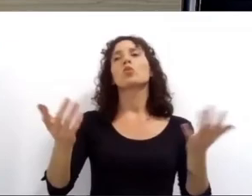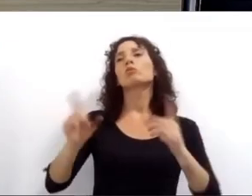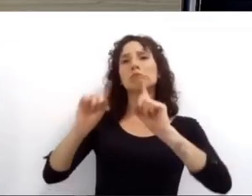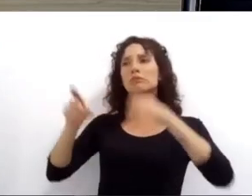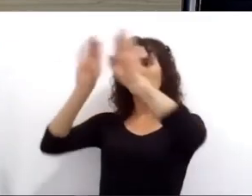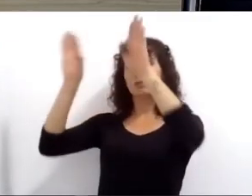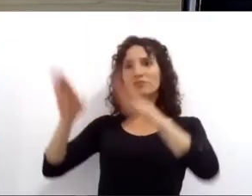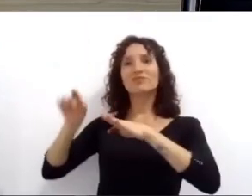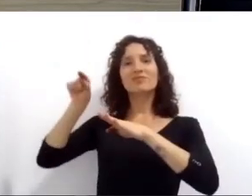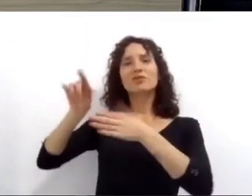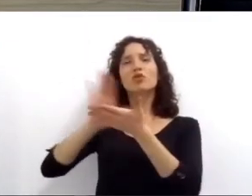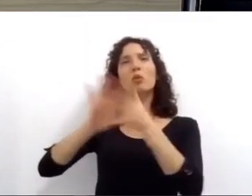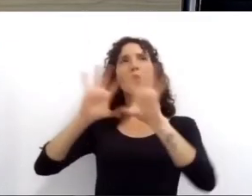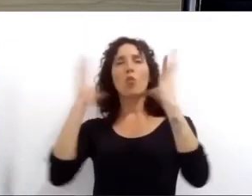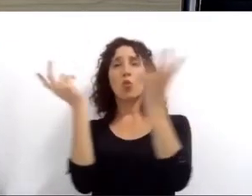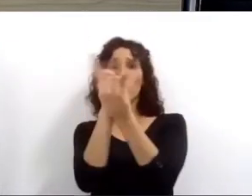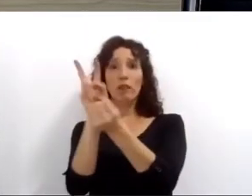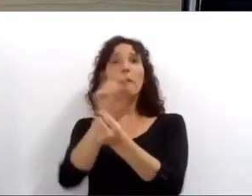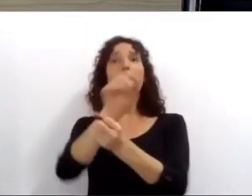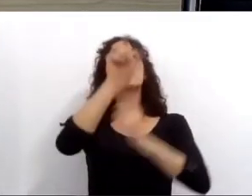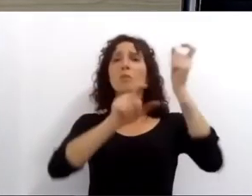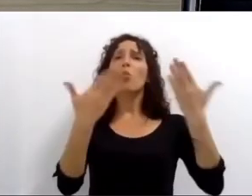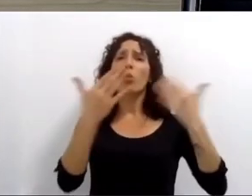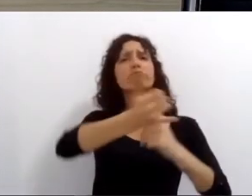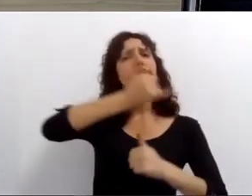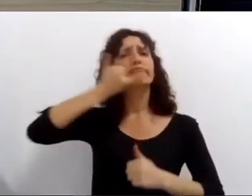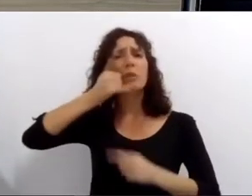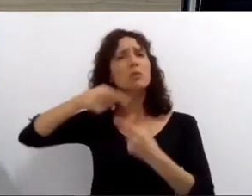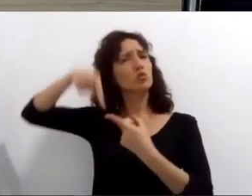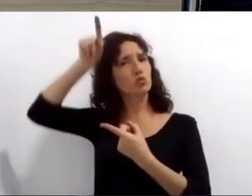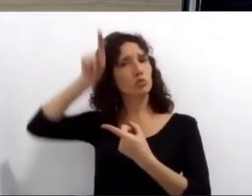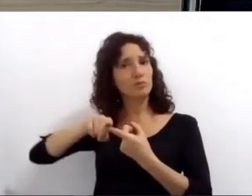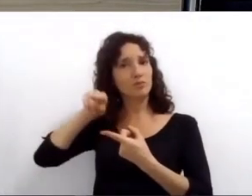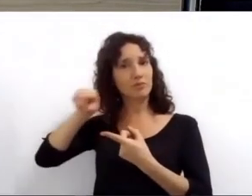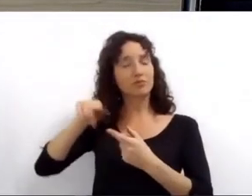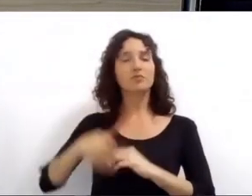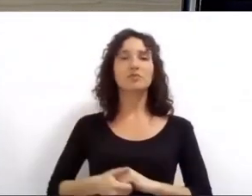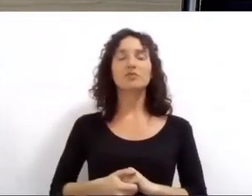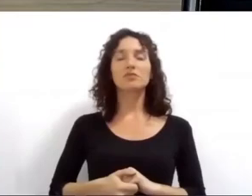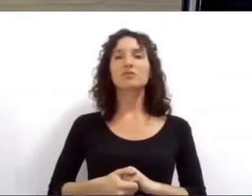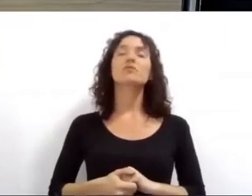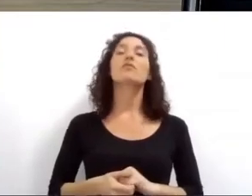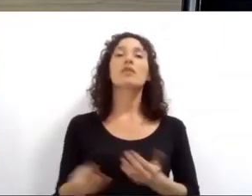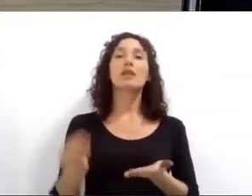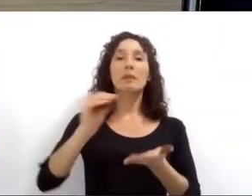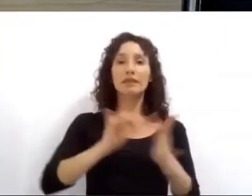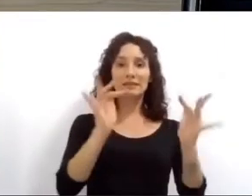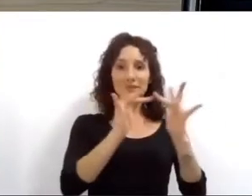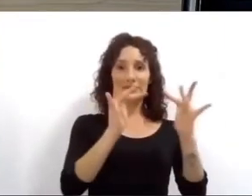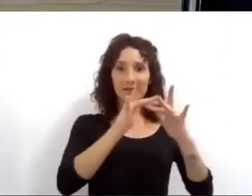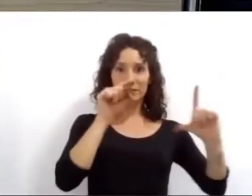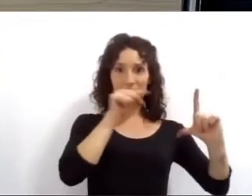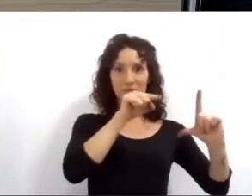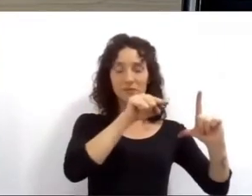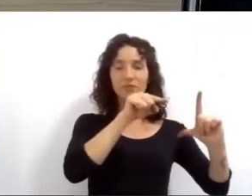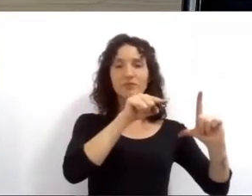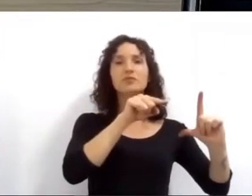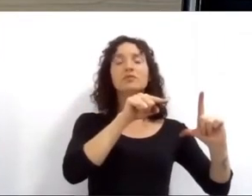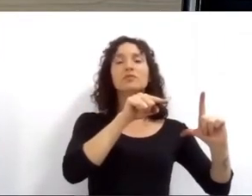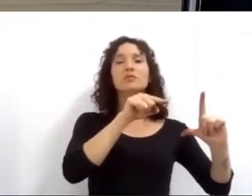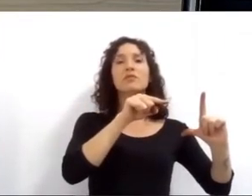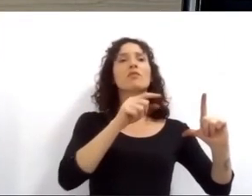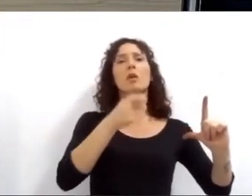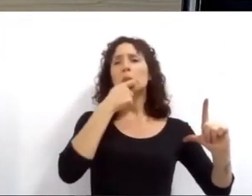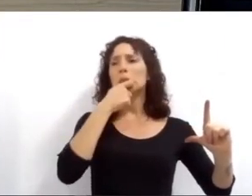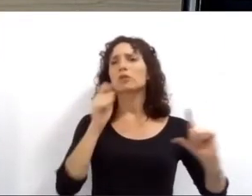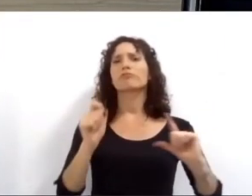dimos un paso importantísimo la despapelización implementando un sistema de gestión digital de expedientes este sistema permite